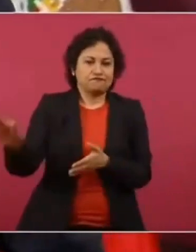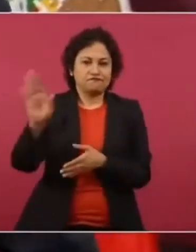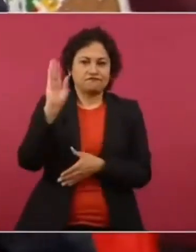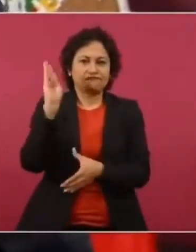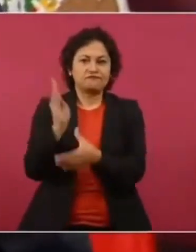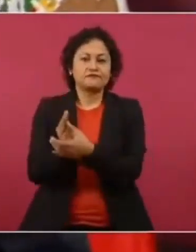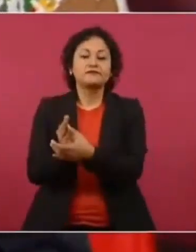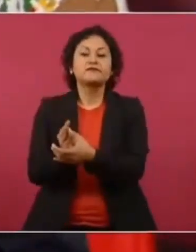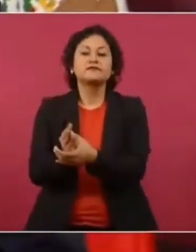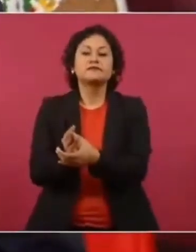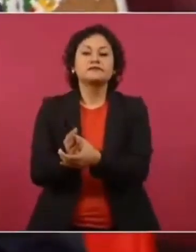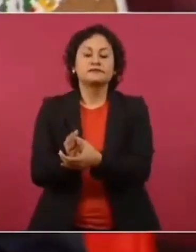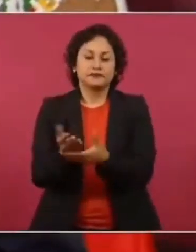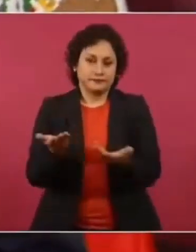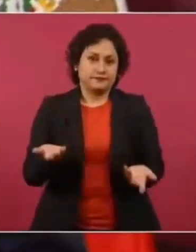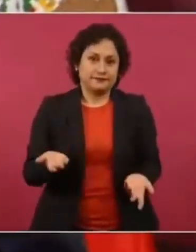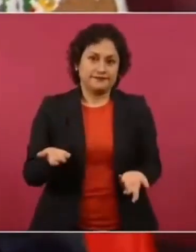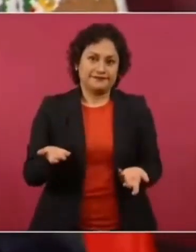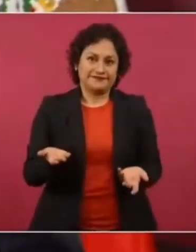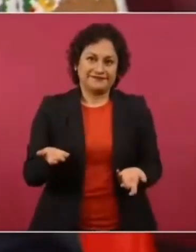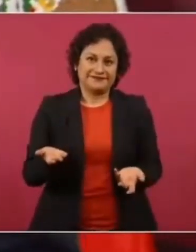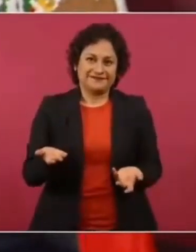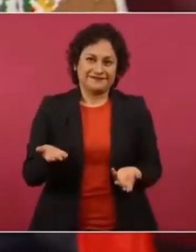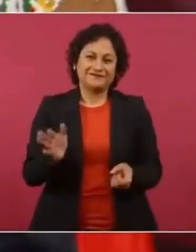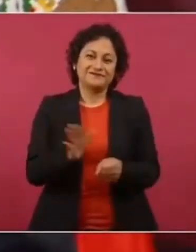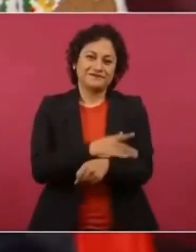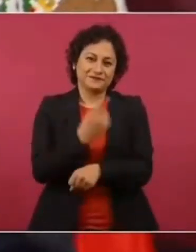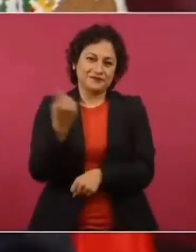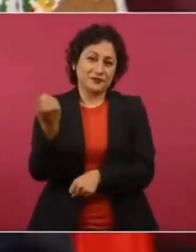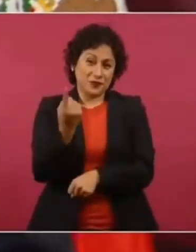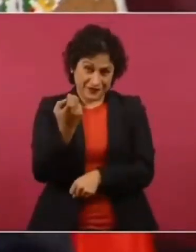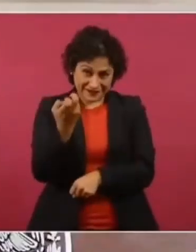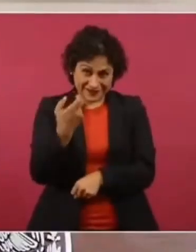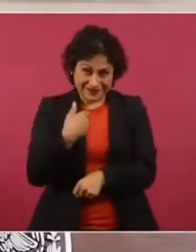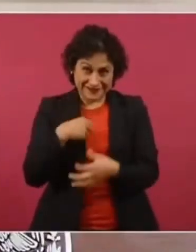Hablando de todas estas cosas, pues.